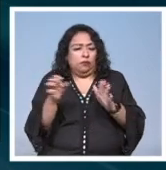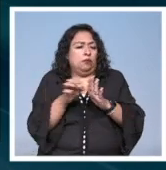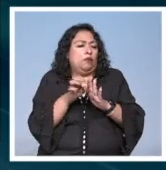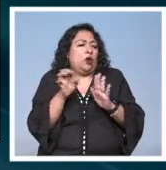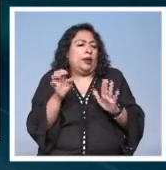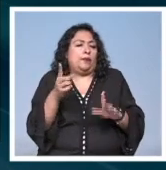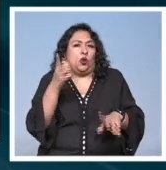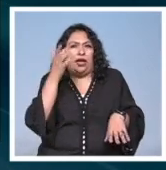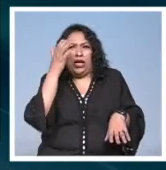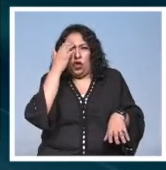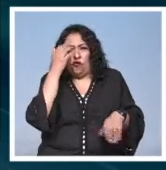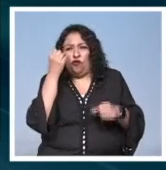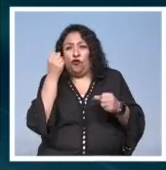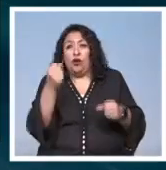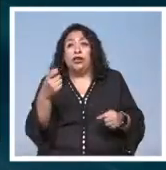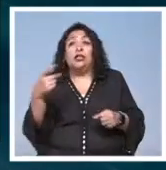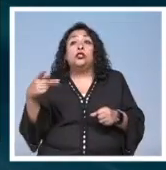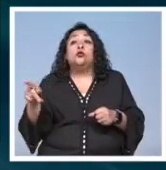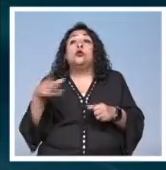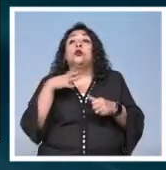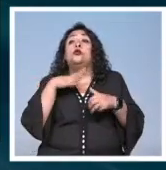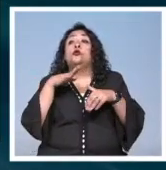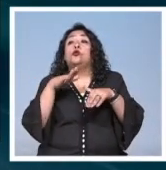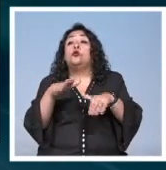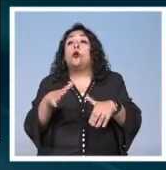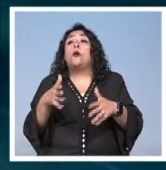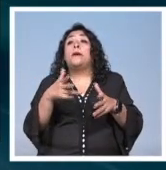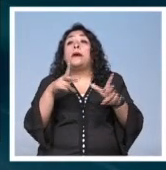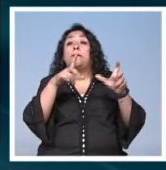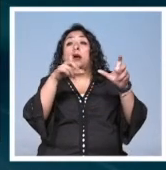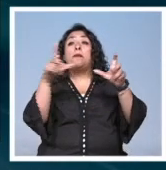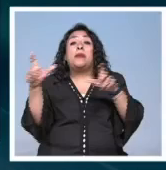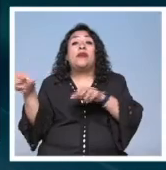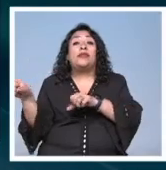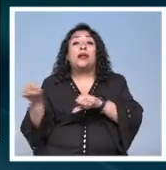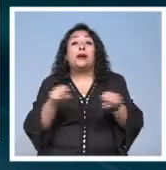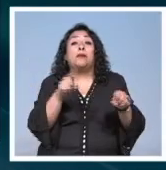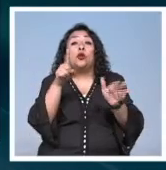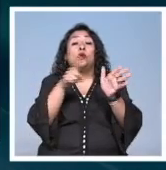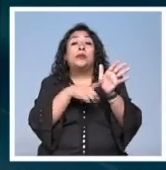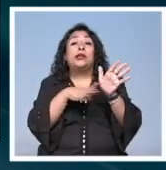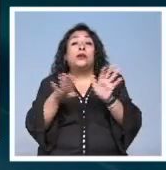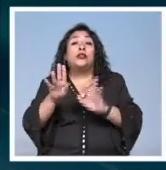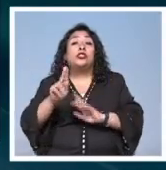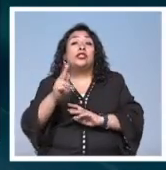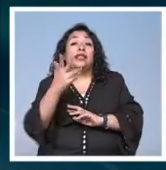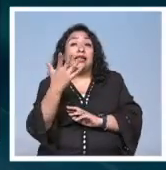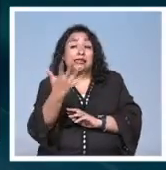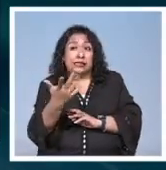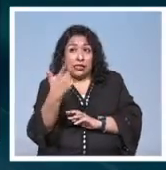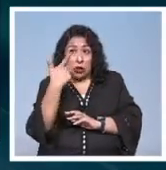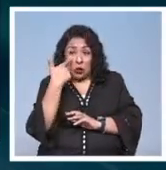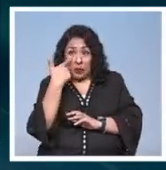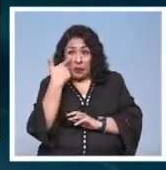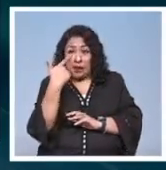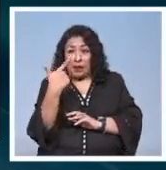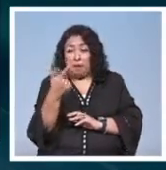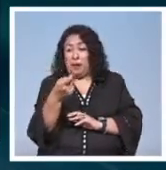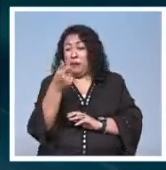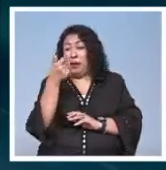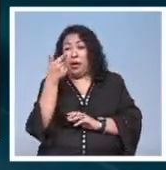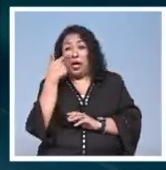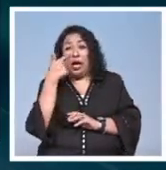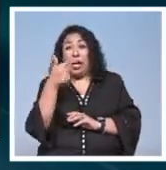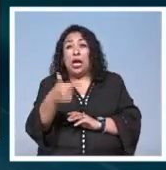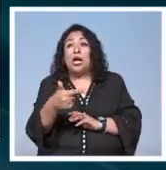conocidas y fuertes de él es sobre la cobertura que hizo en el terremoto del 85 y ver cuando tienes de primer fondo